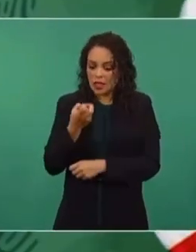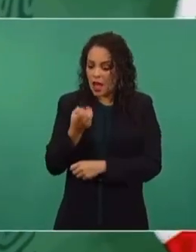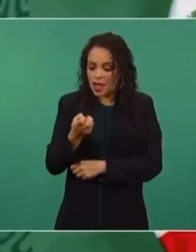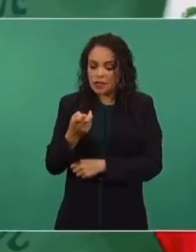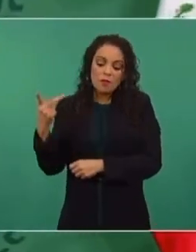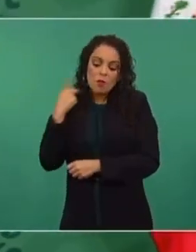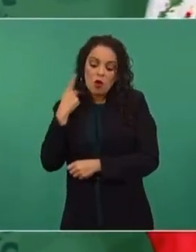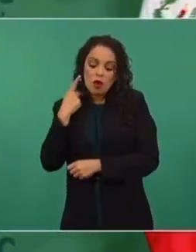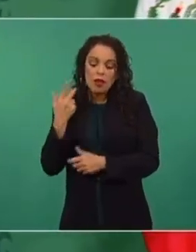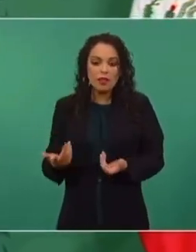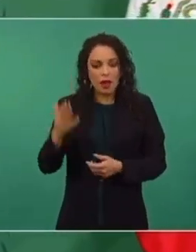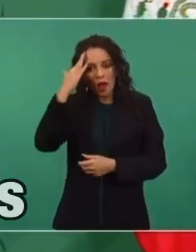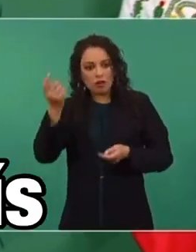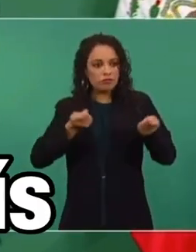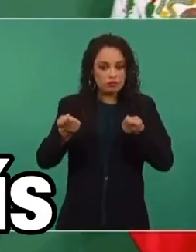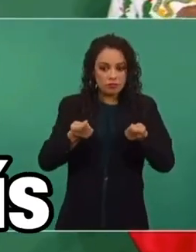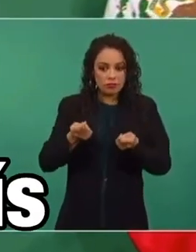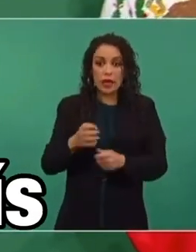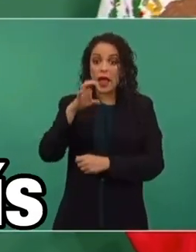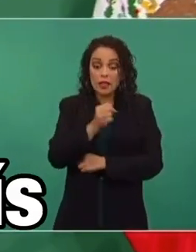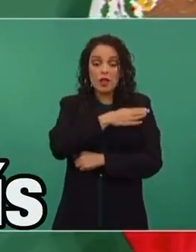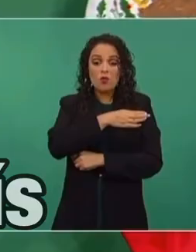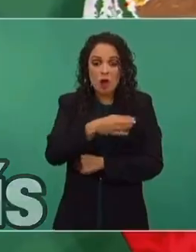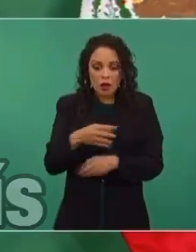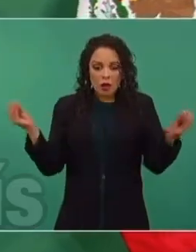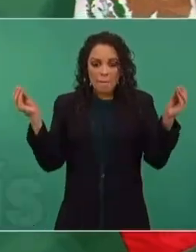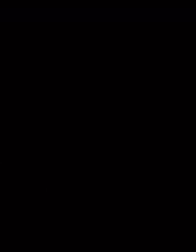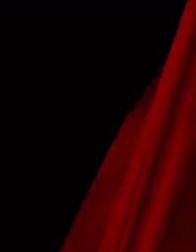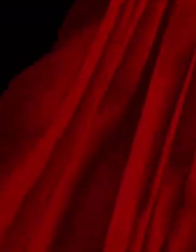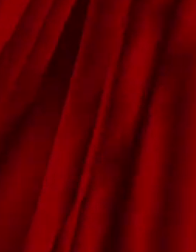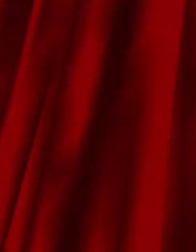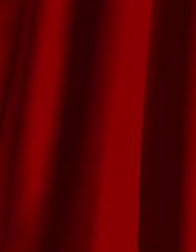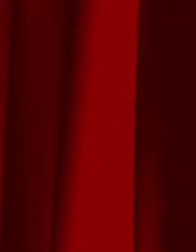y es muy bueno el debate, muy bueno.